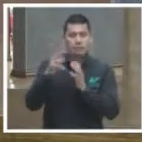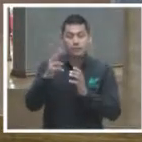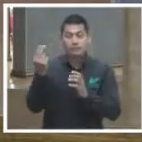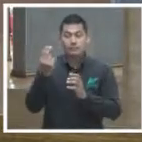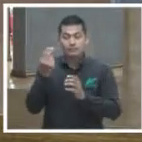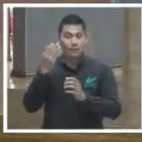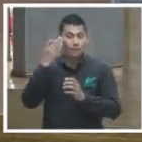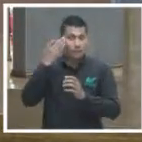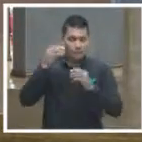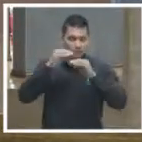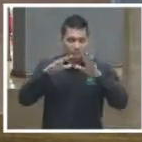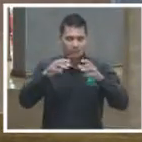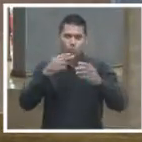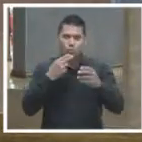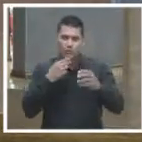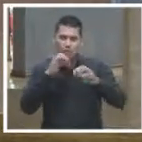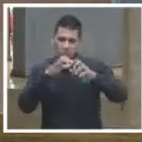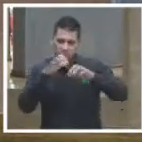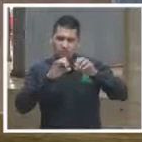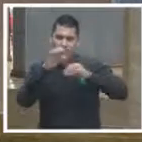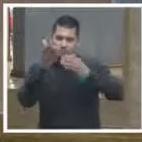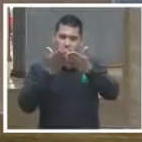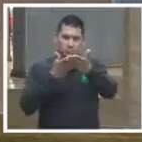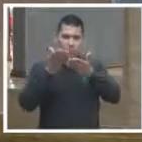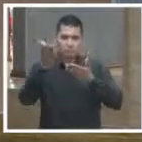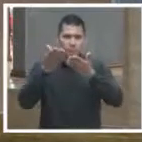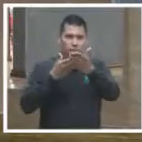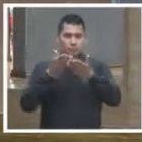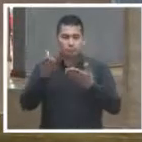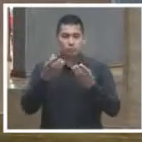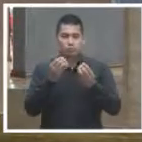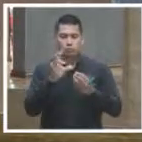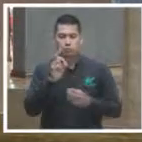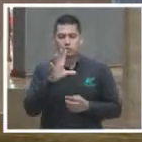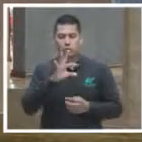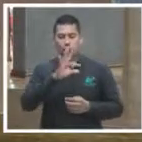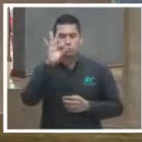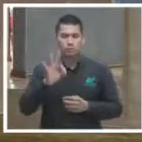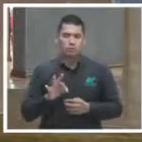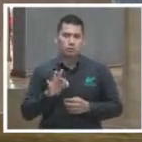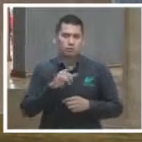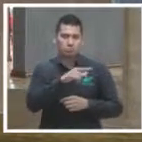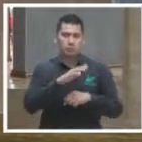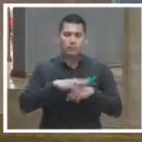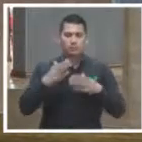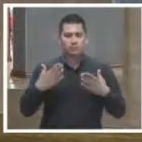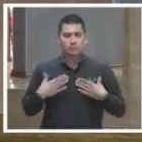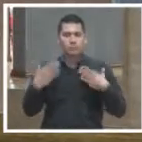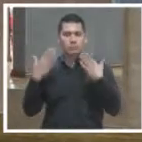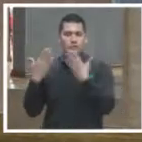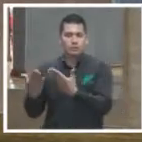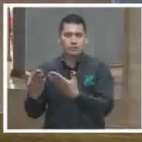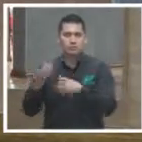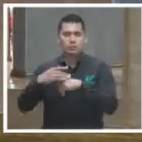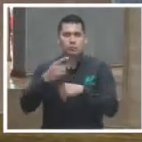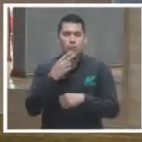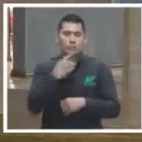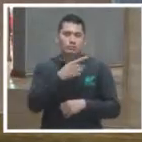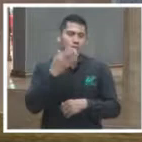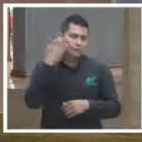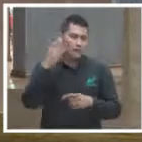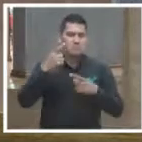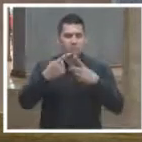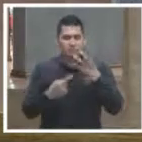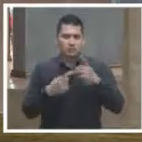usuarios de redes sociales contestaron un 35% de ellos que confiaba tenía mayor credibilidad en